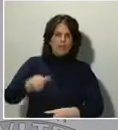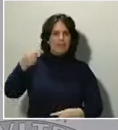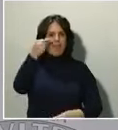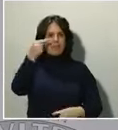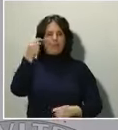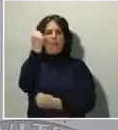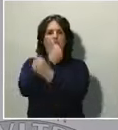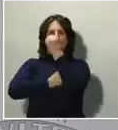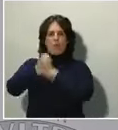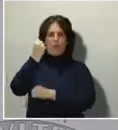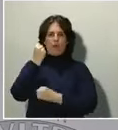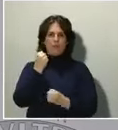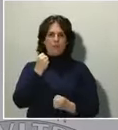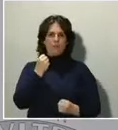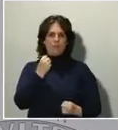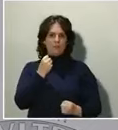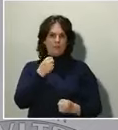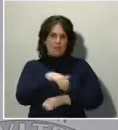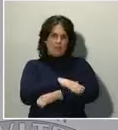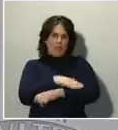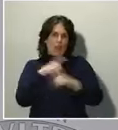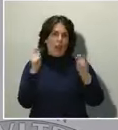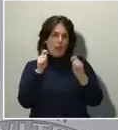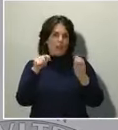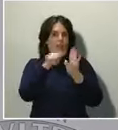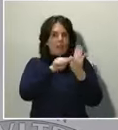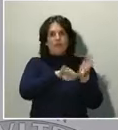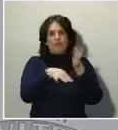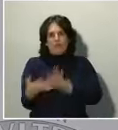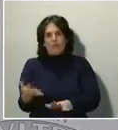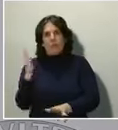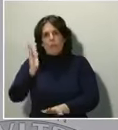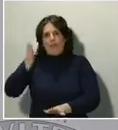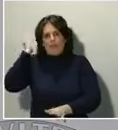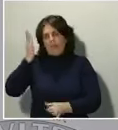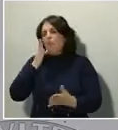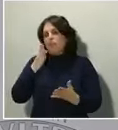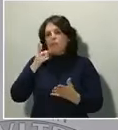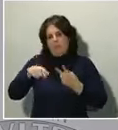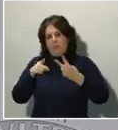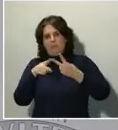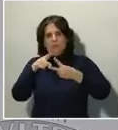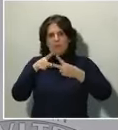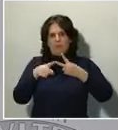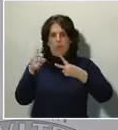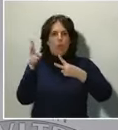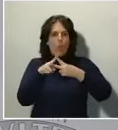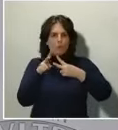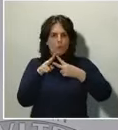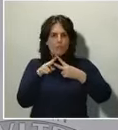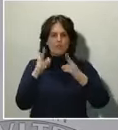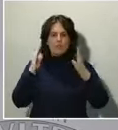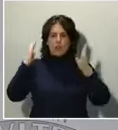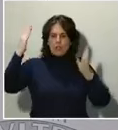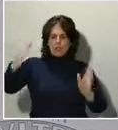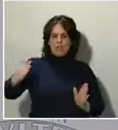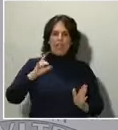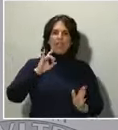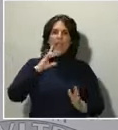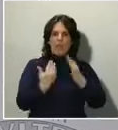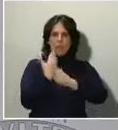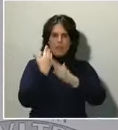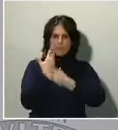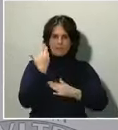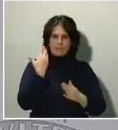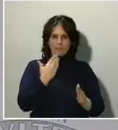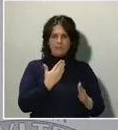provenientes del estado de alarma. Por tanto, insisto, son 15 días. En 15 días reevaluaremos la situación y, en todo